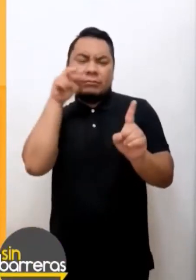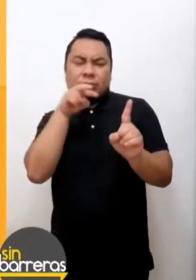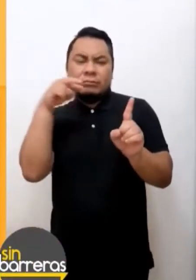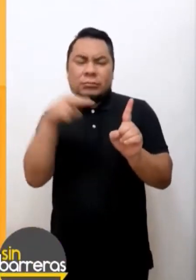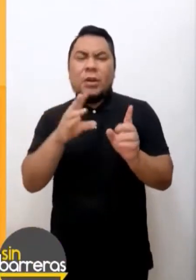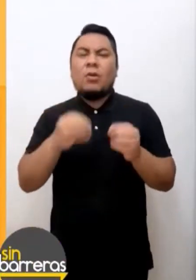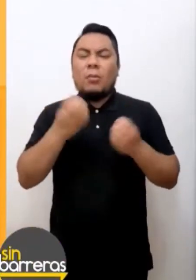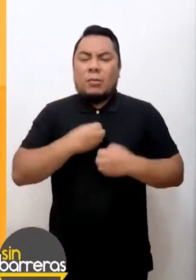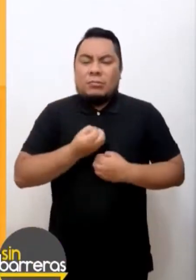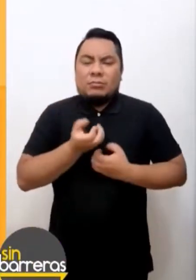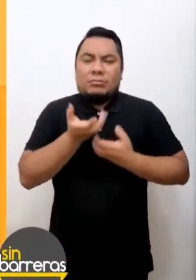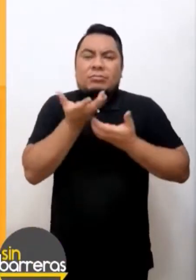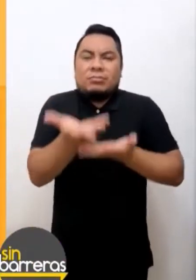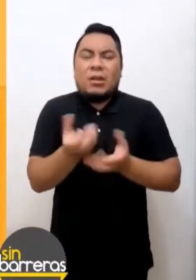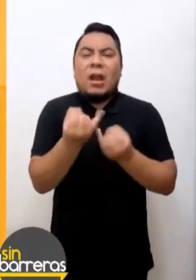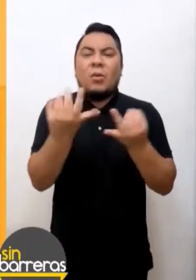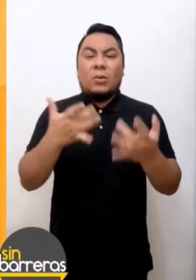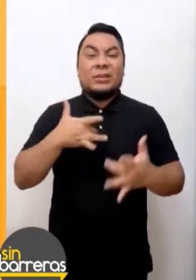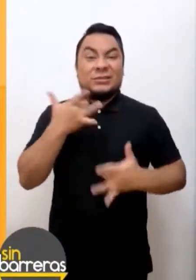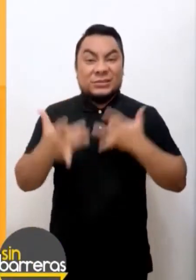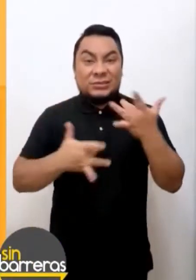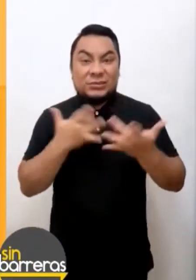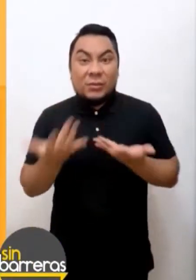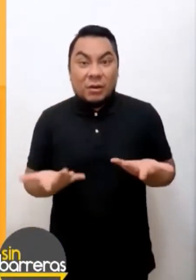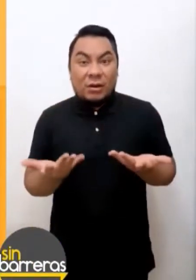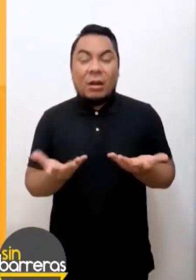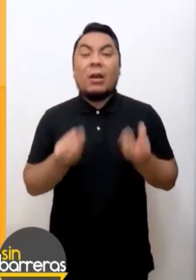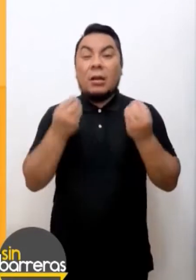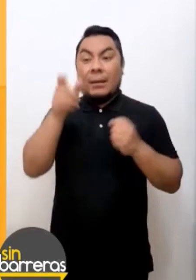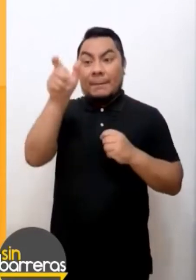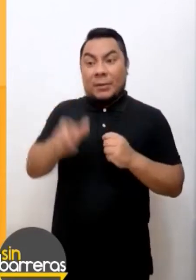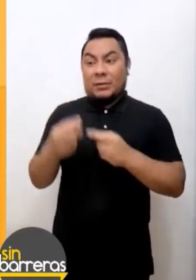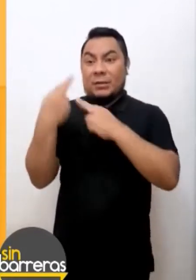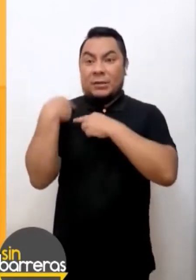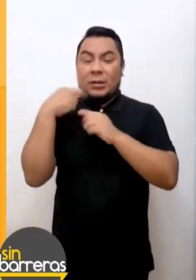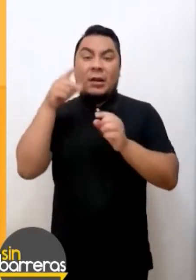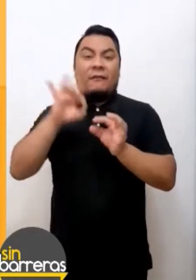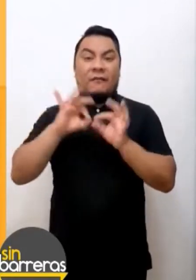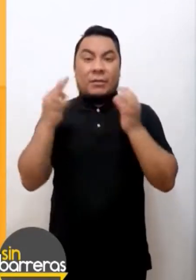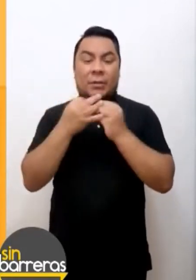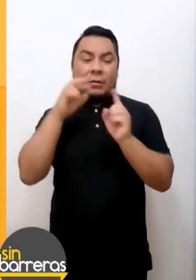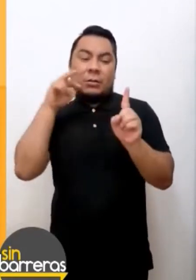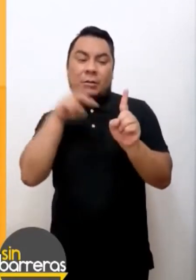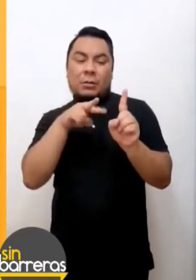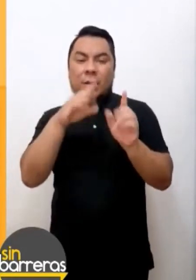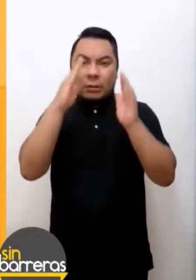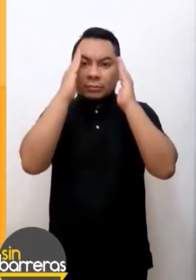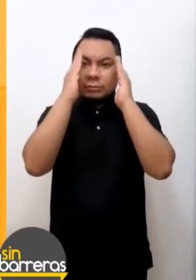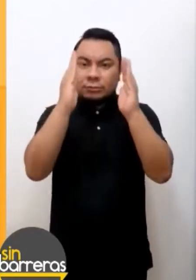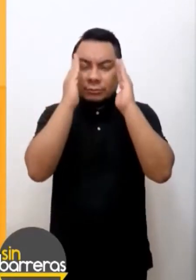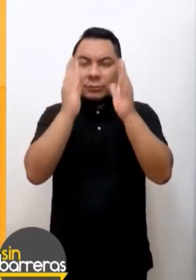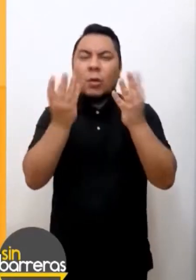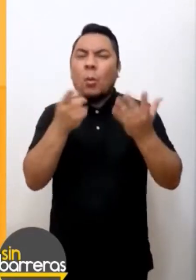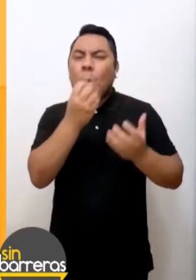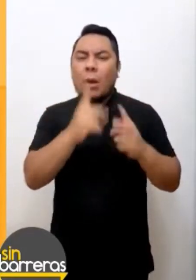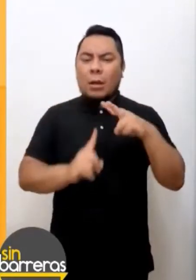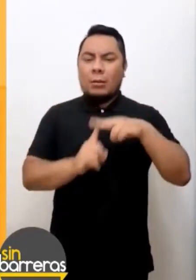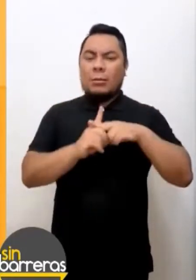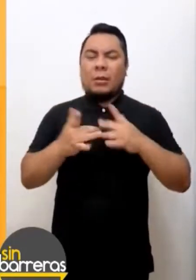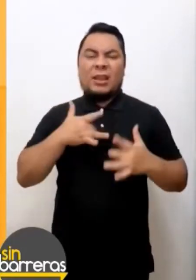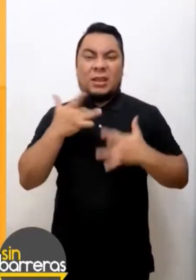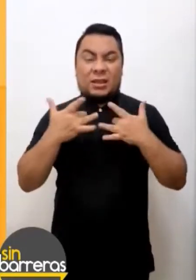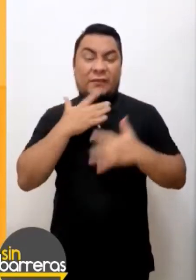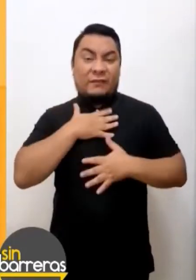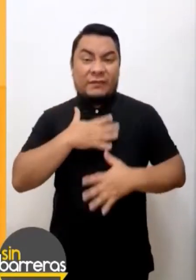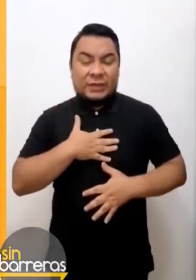difícil identificar o expresar algunos síntomas. Es por eso que las personas que están a cargo, los familiares, deben estar muy atentos a